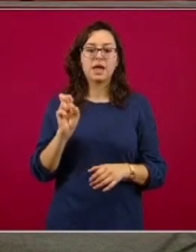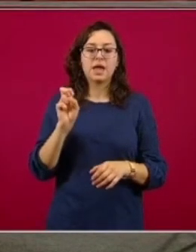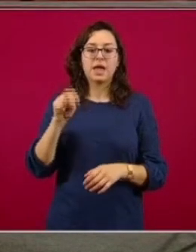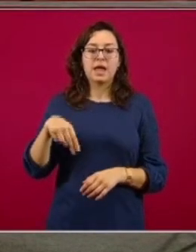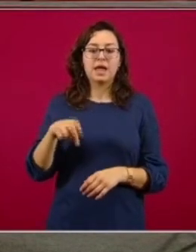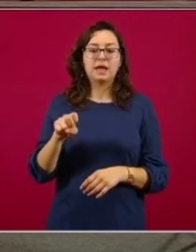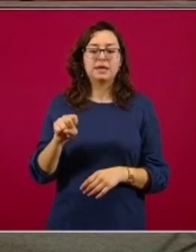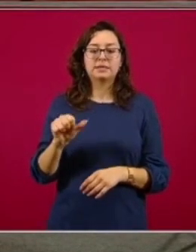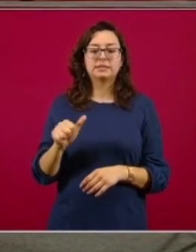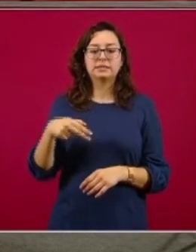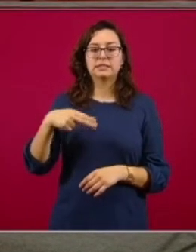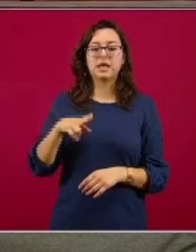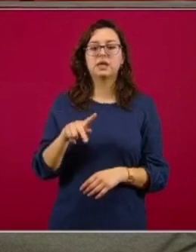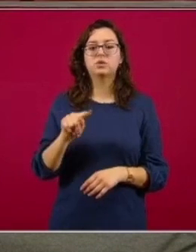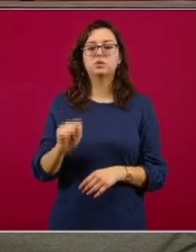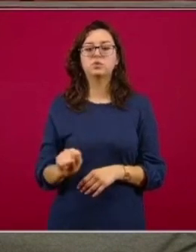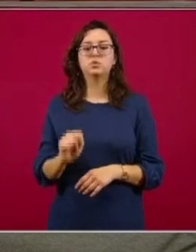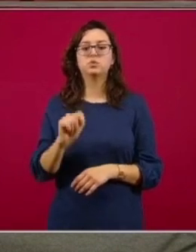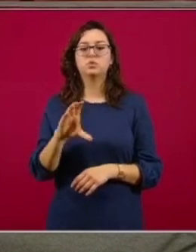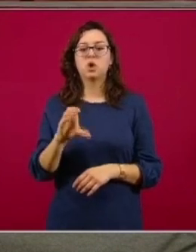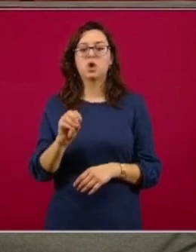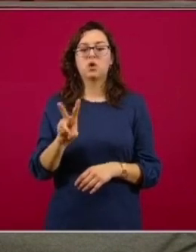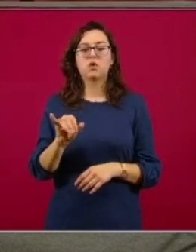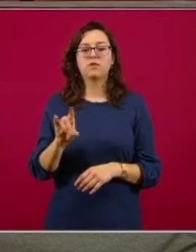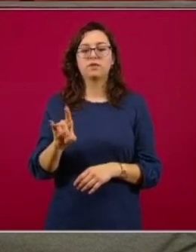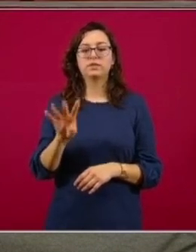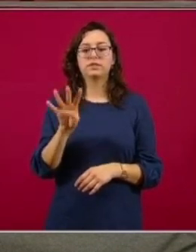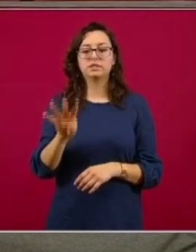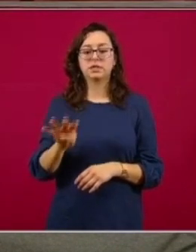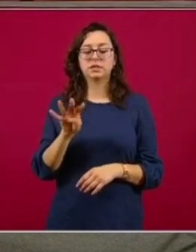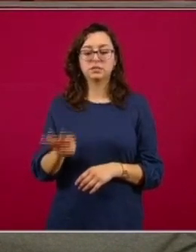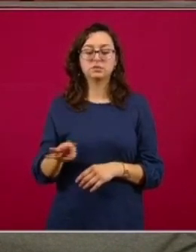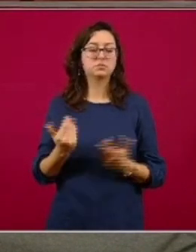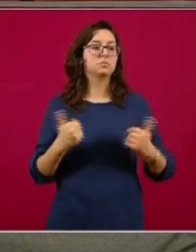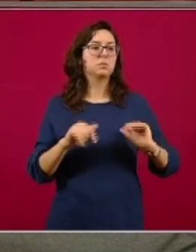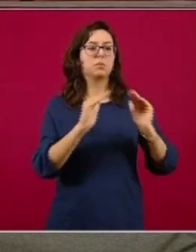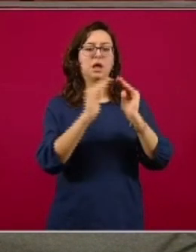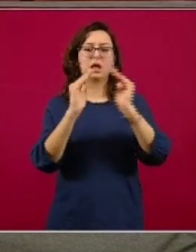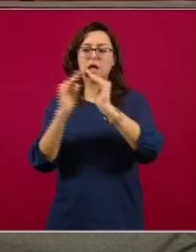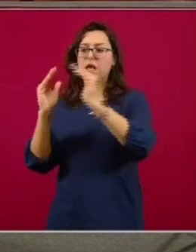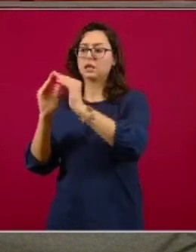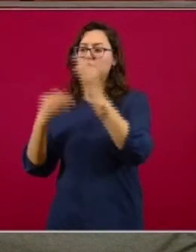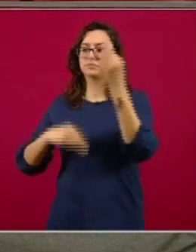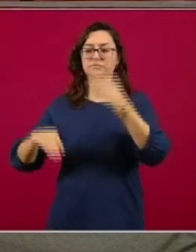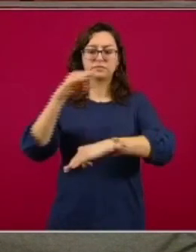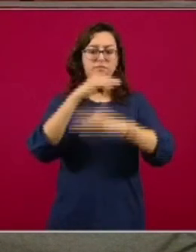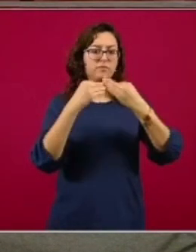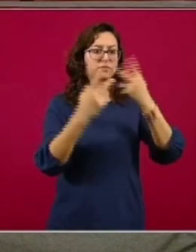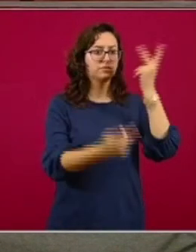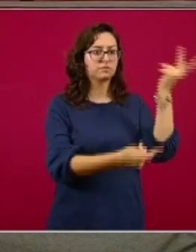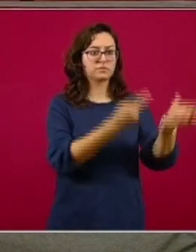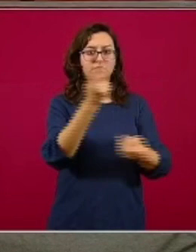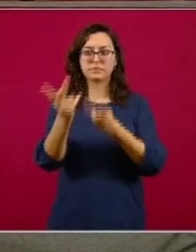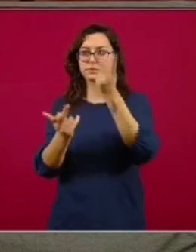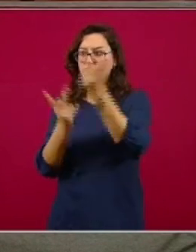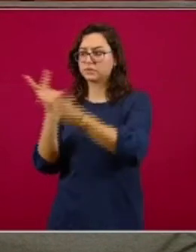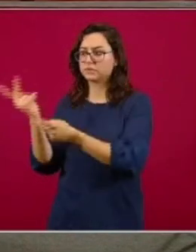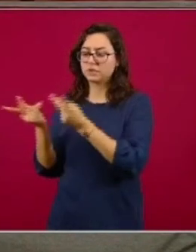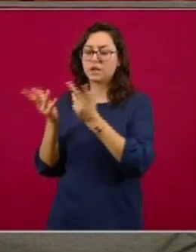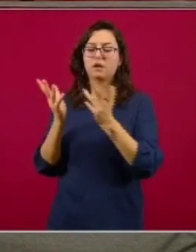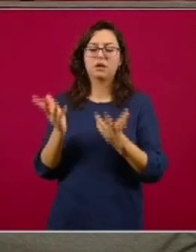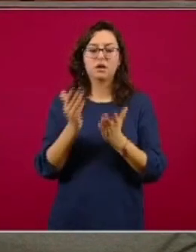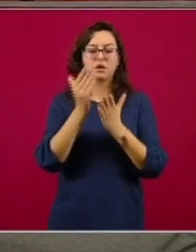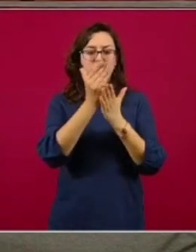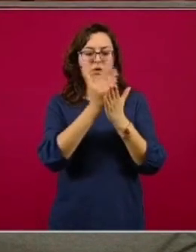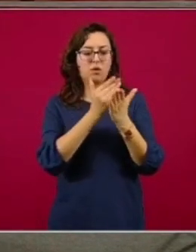saben, es una encuesta que está dirigida a todos los hogares del país. Su diseño es un diseño que intenta